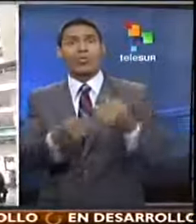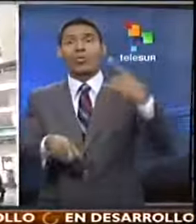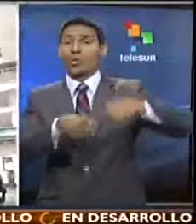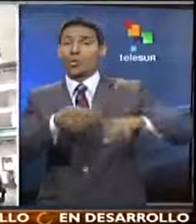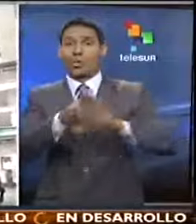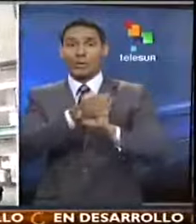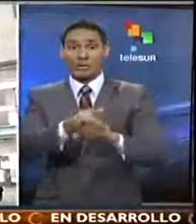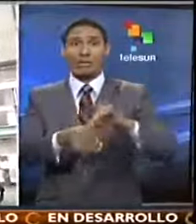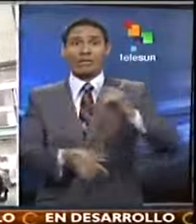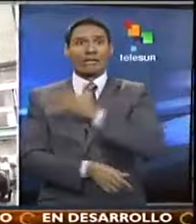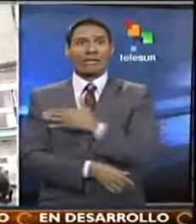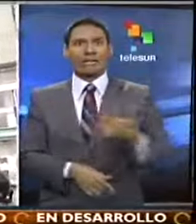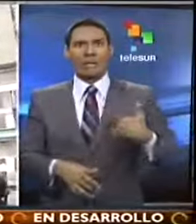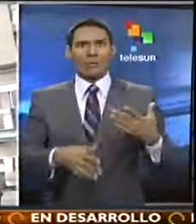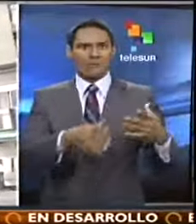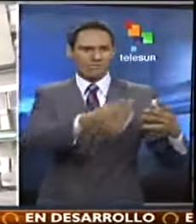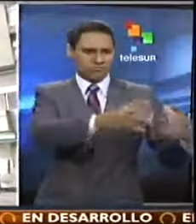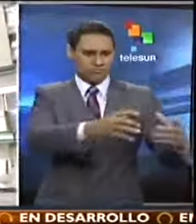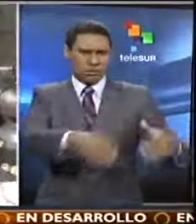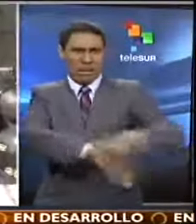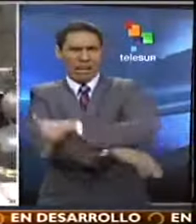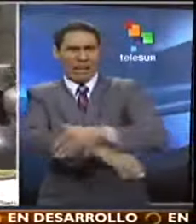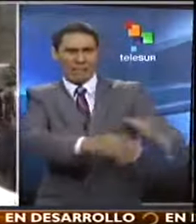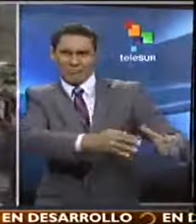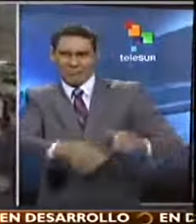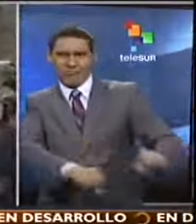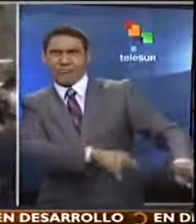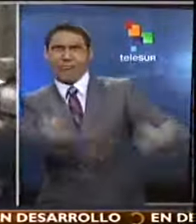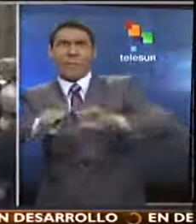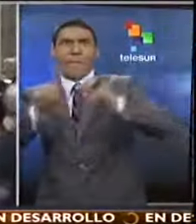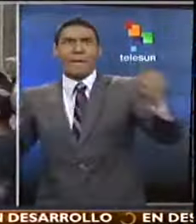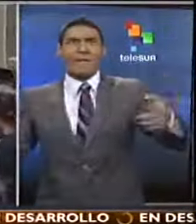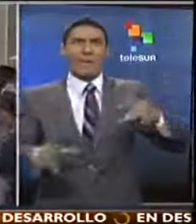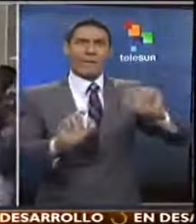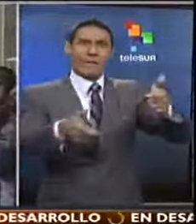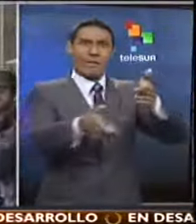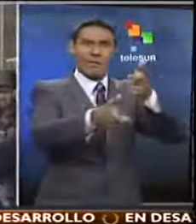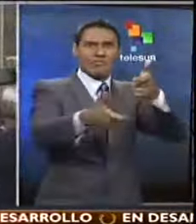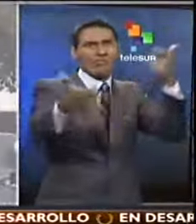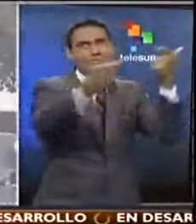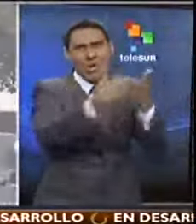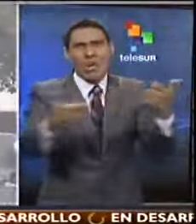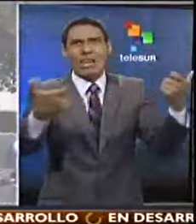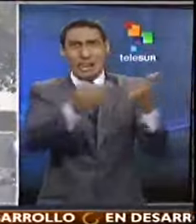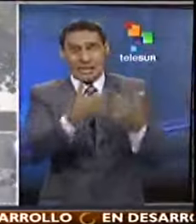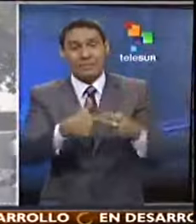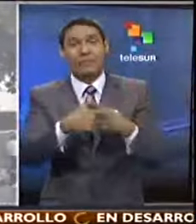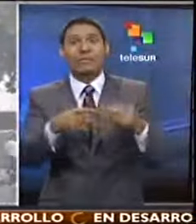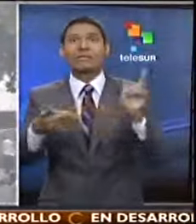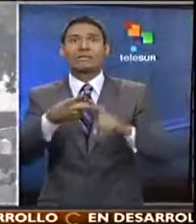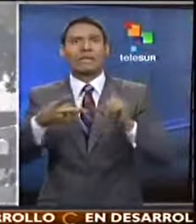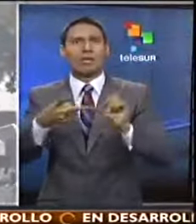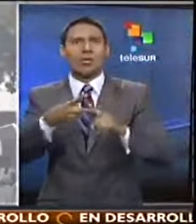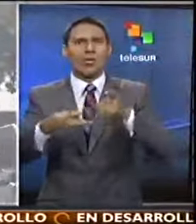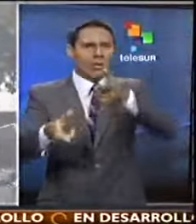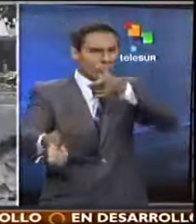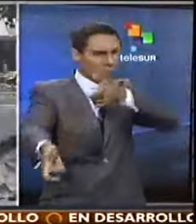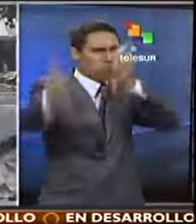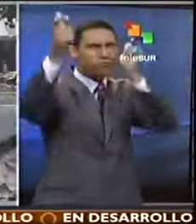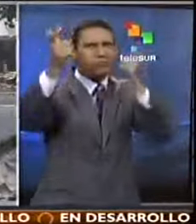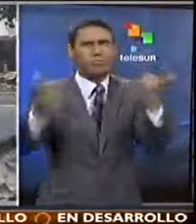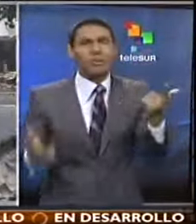compañeros trataban de quitar los bloqueos del sector de Los Ruices, pero fueron recibidos con violencia. El segundo asesinado por